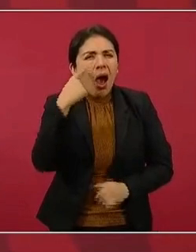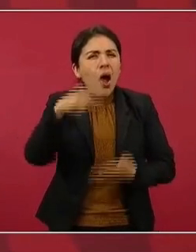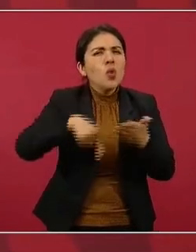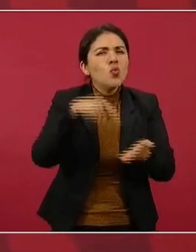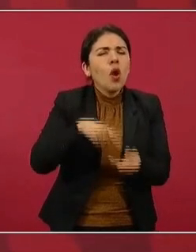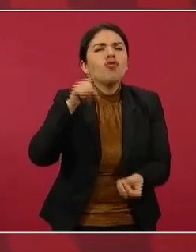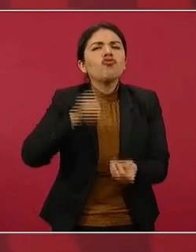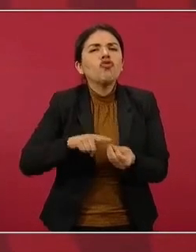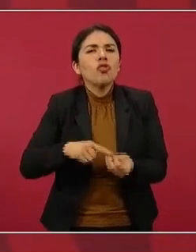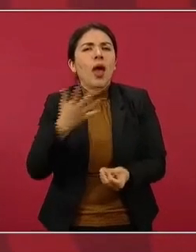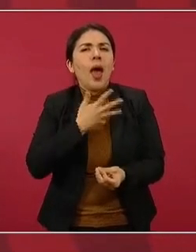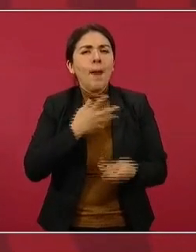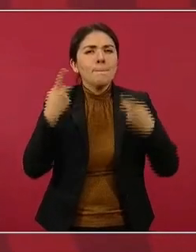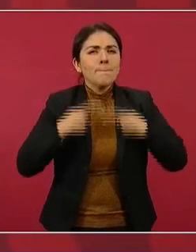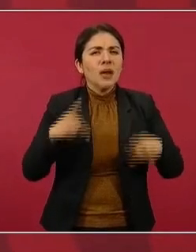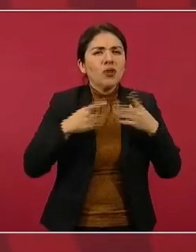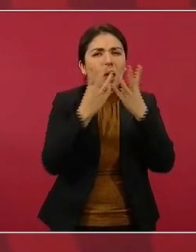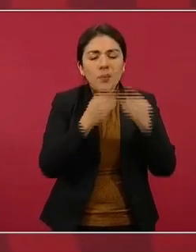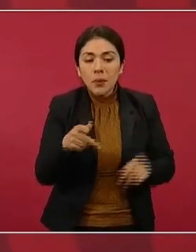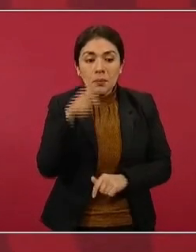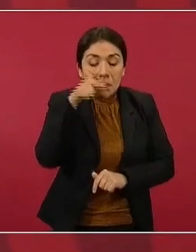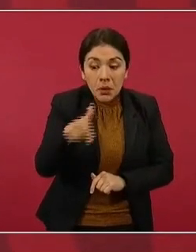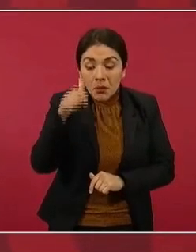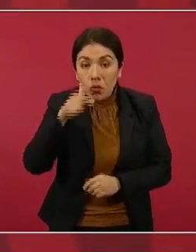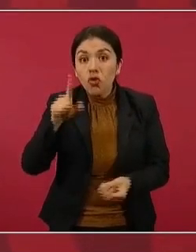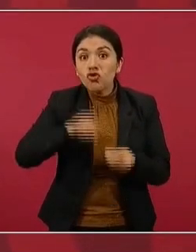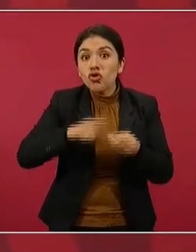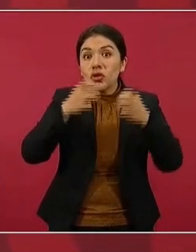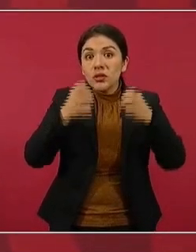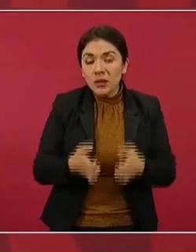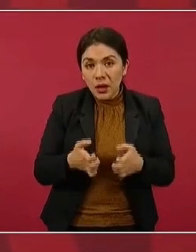enterraron,